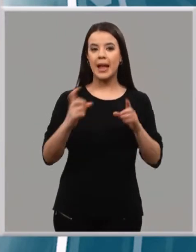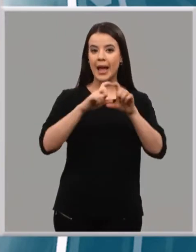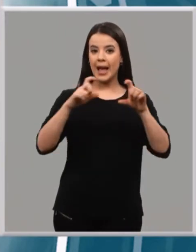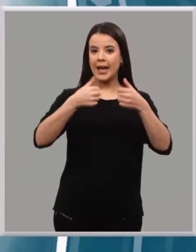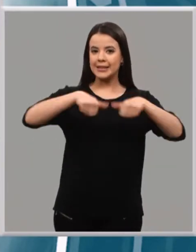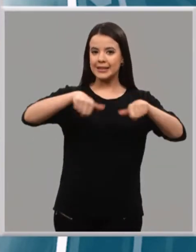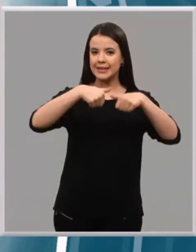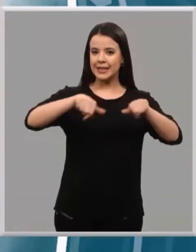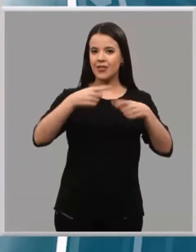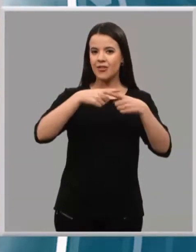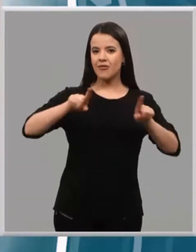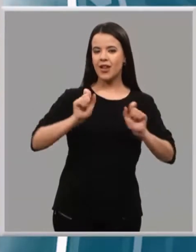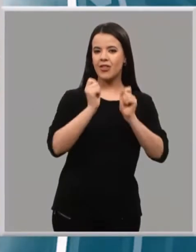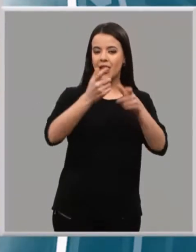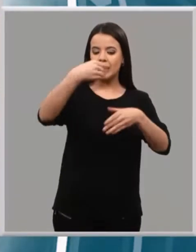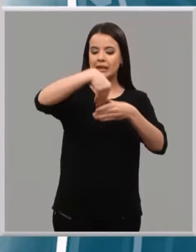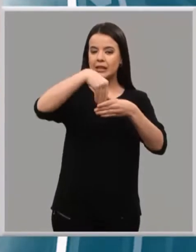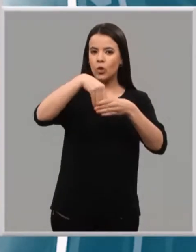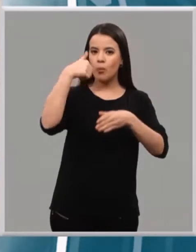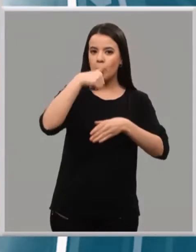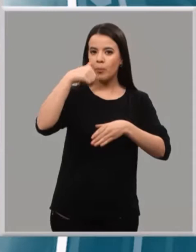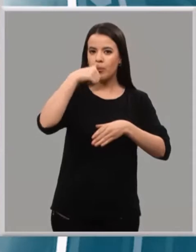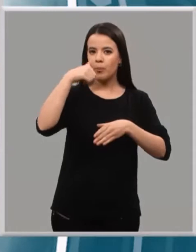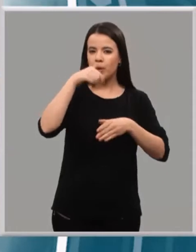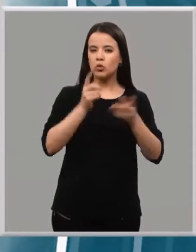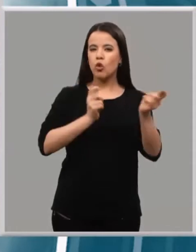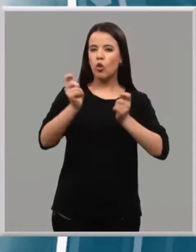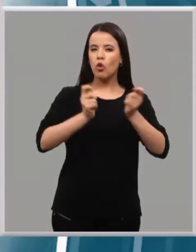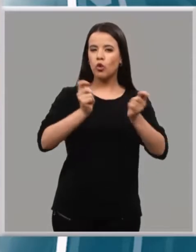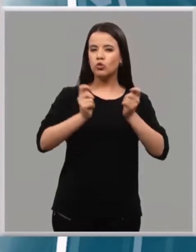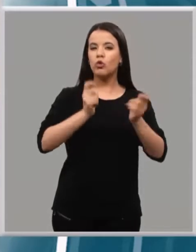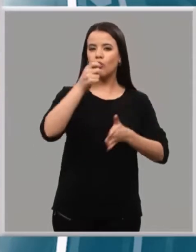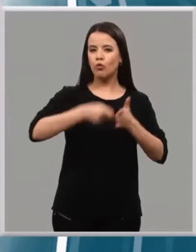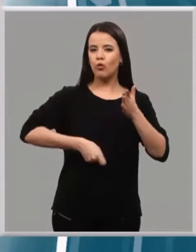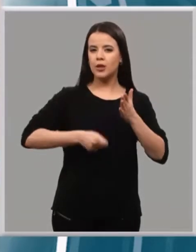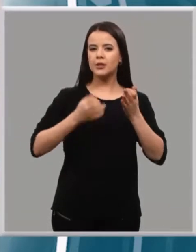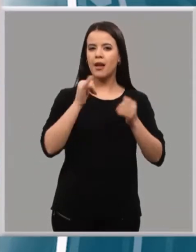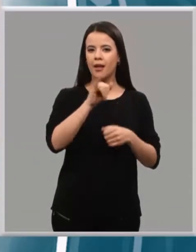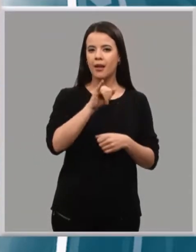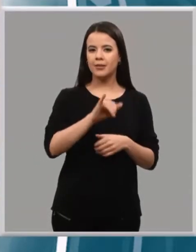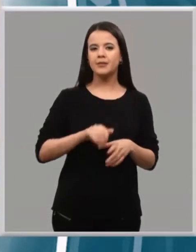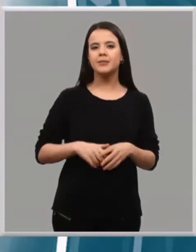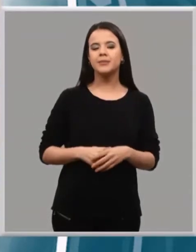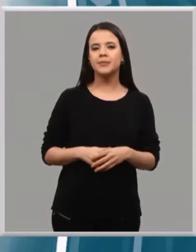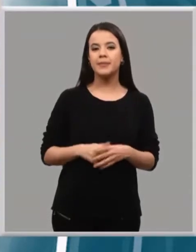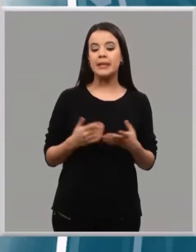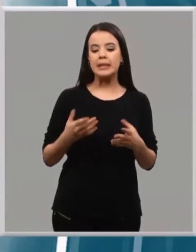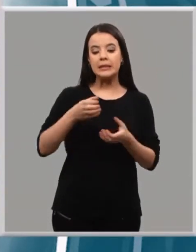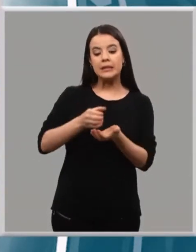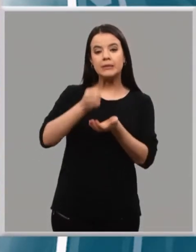distinguen en su interior vinos que han pasado un exigente control. ¿Qué es viñedos singulares o qué tiene que cumplir viñedos singulares?